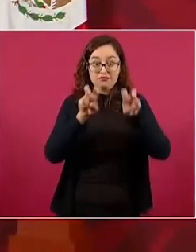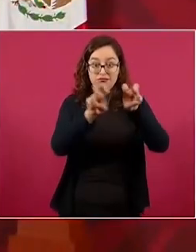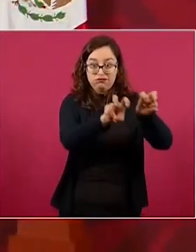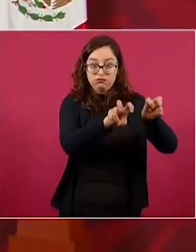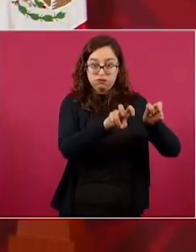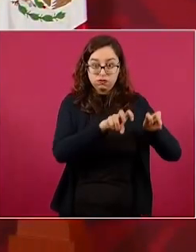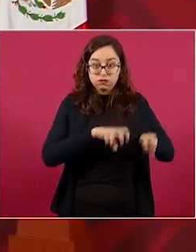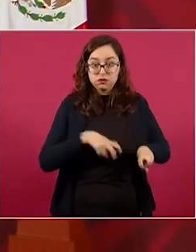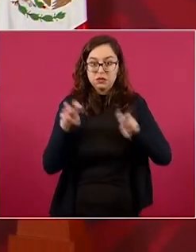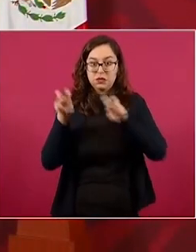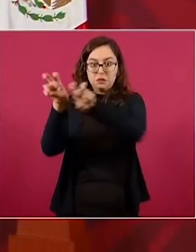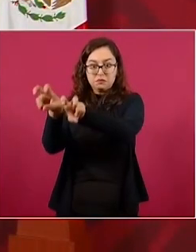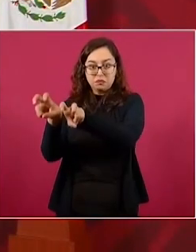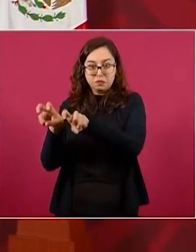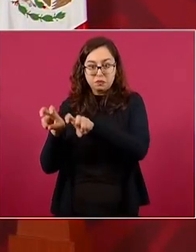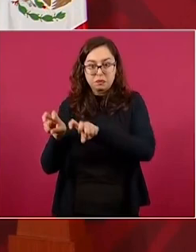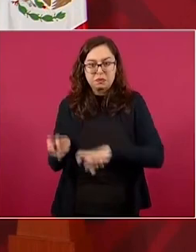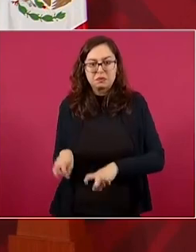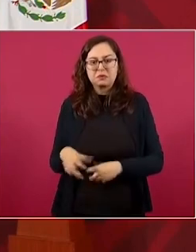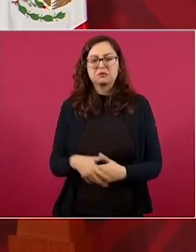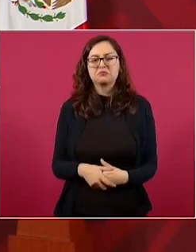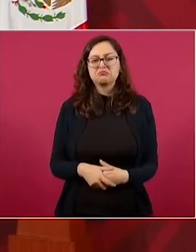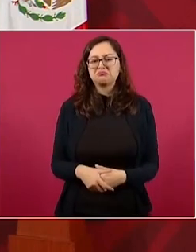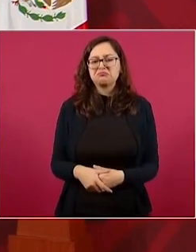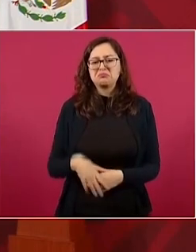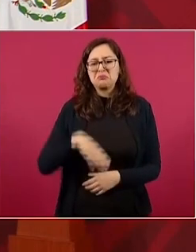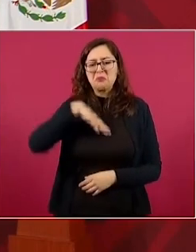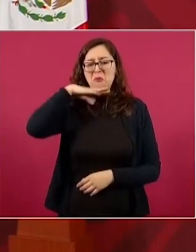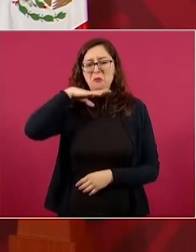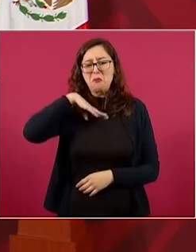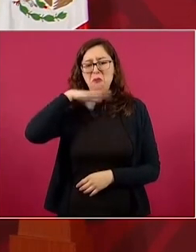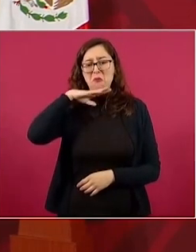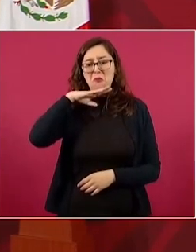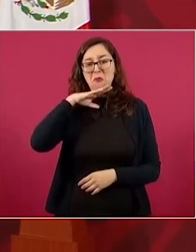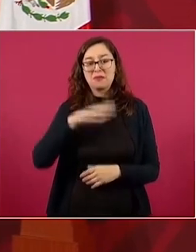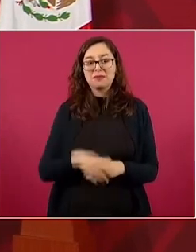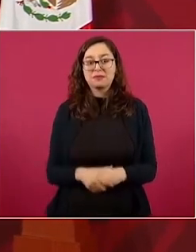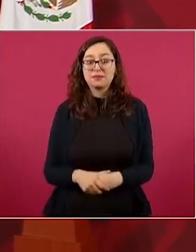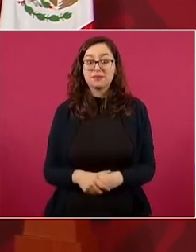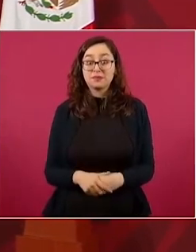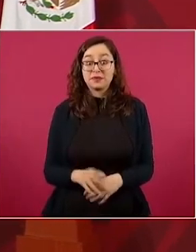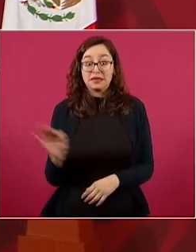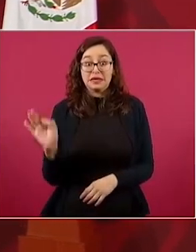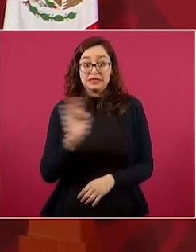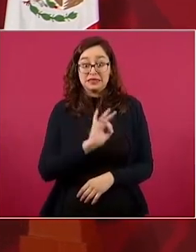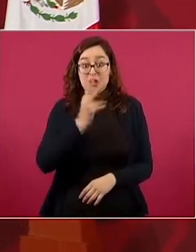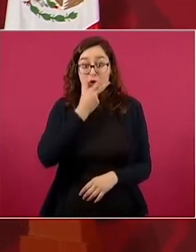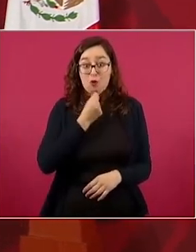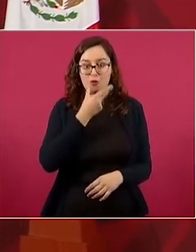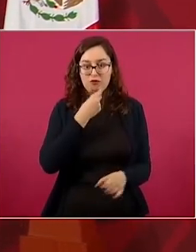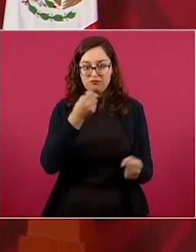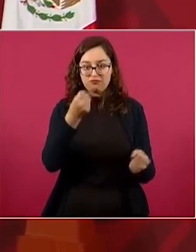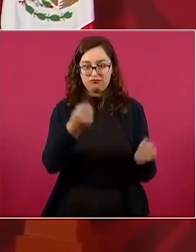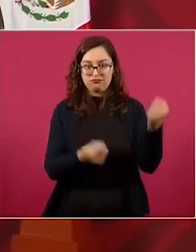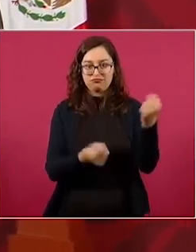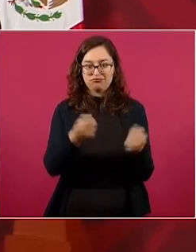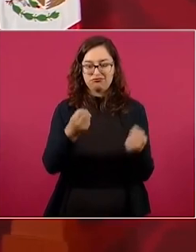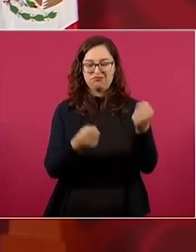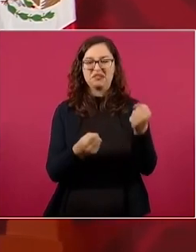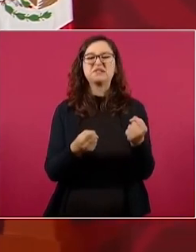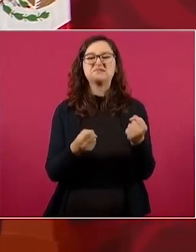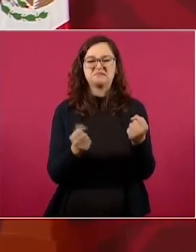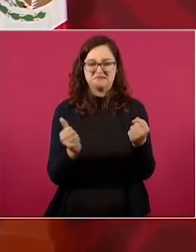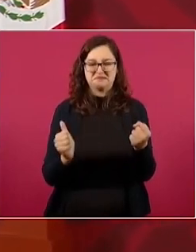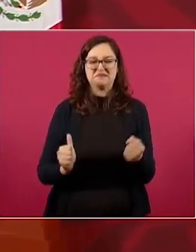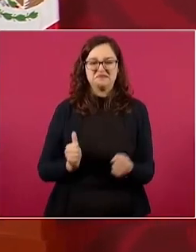porque a lo mejor el piloto pensó, aquí ahorita le